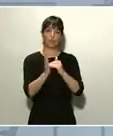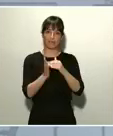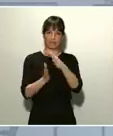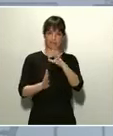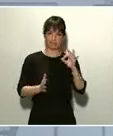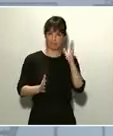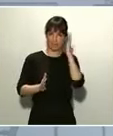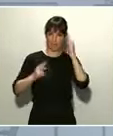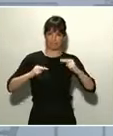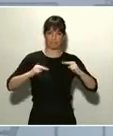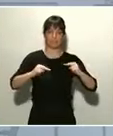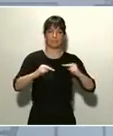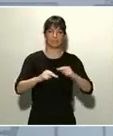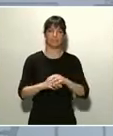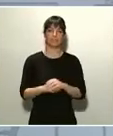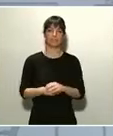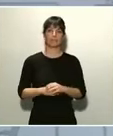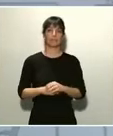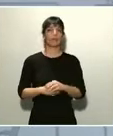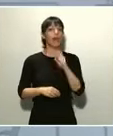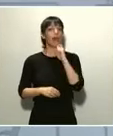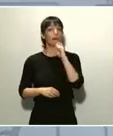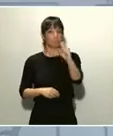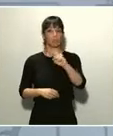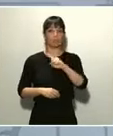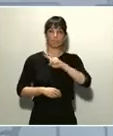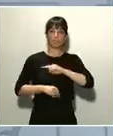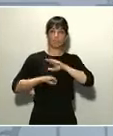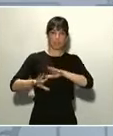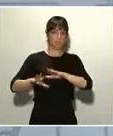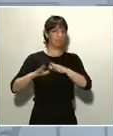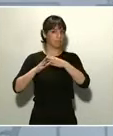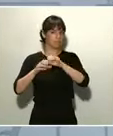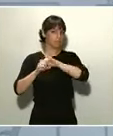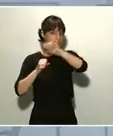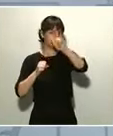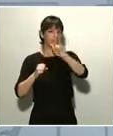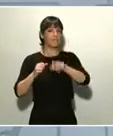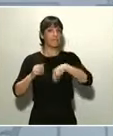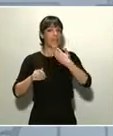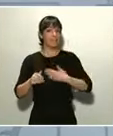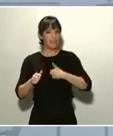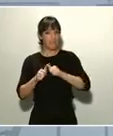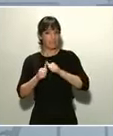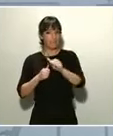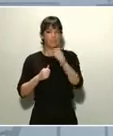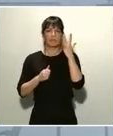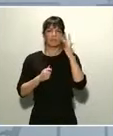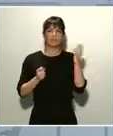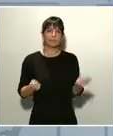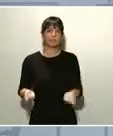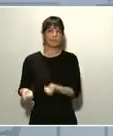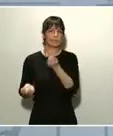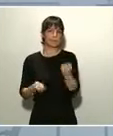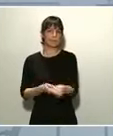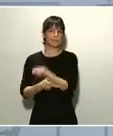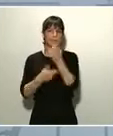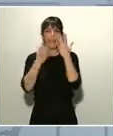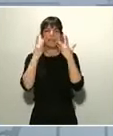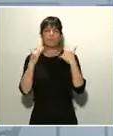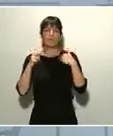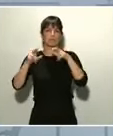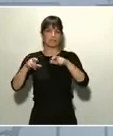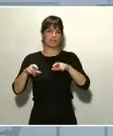Fuerzas Armadas van a realizar a partir de mañana tareas de desinfección en distintas residencias de mayores de la Comunidad de Madrid.